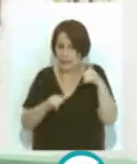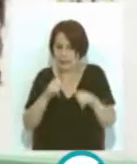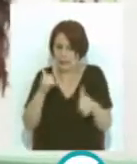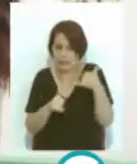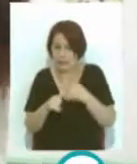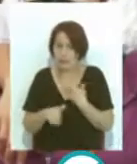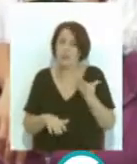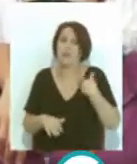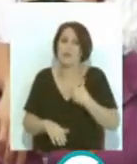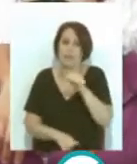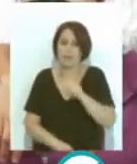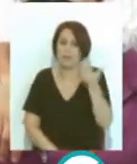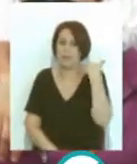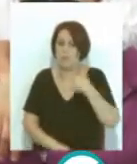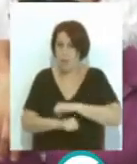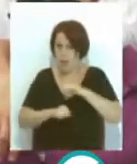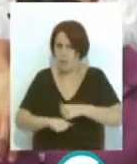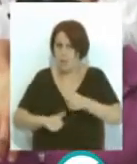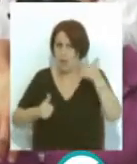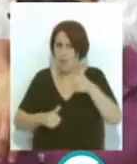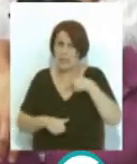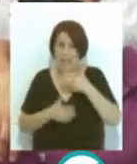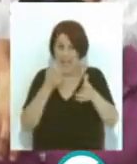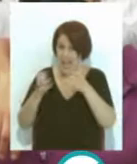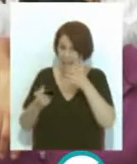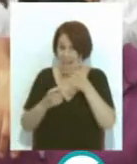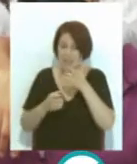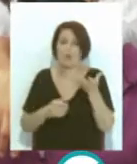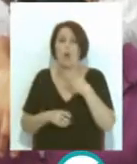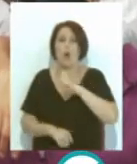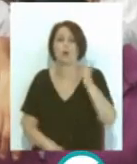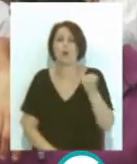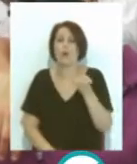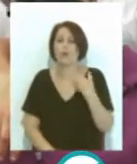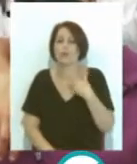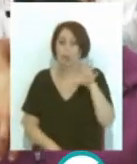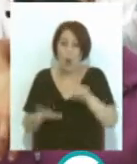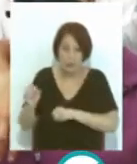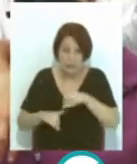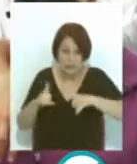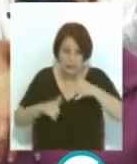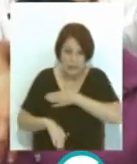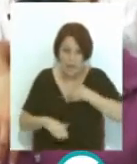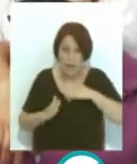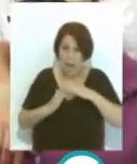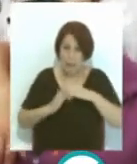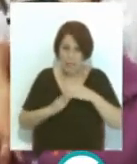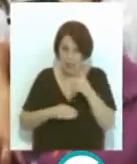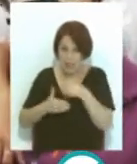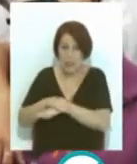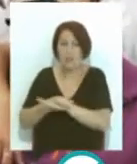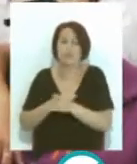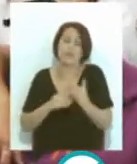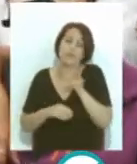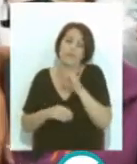pasada vinimos con los más mayores hubo de todo principios reacciones de gritos algunos después se cogieron los títeres y los querían llevar y la verdad que